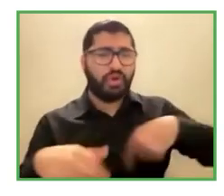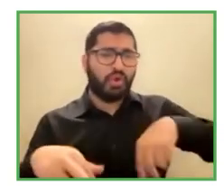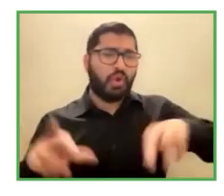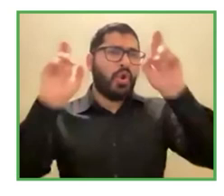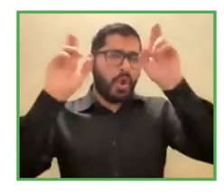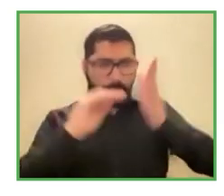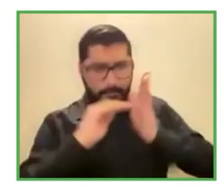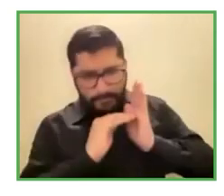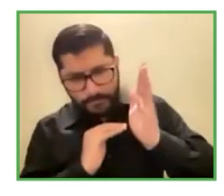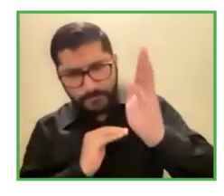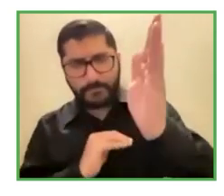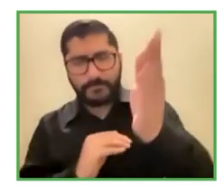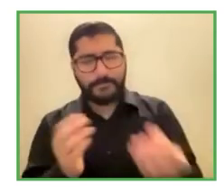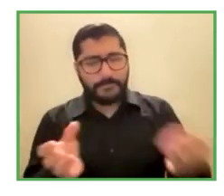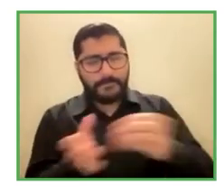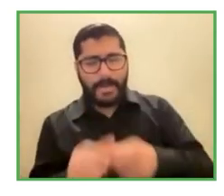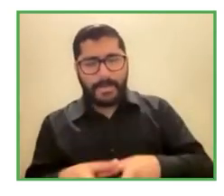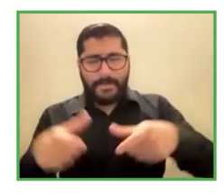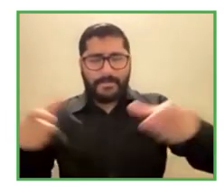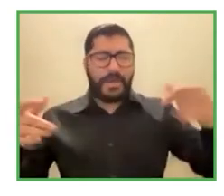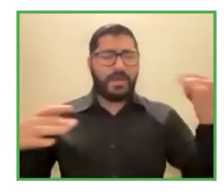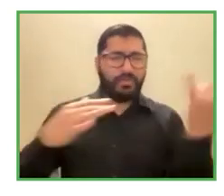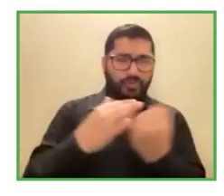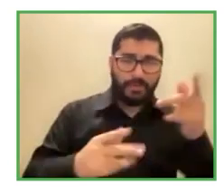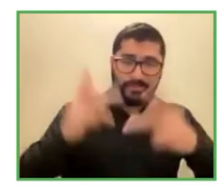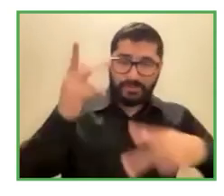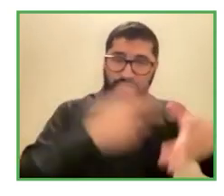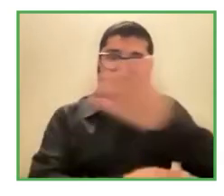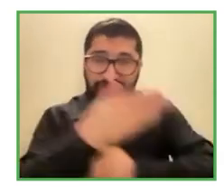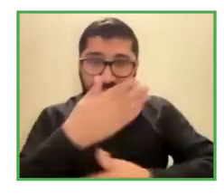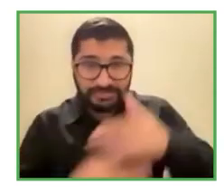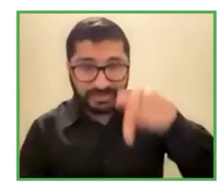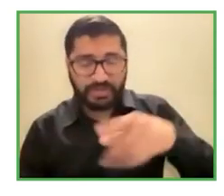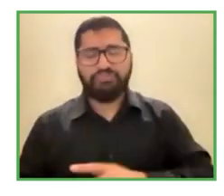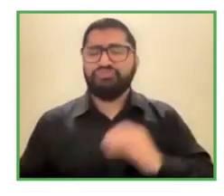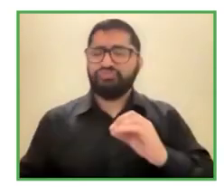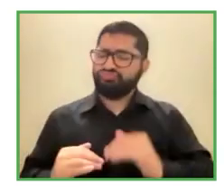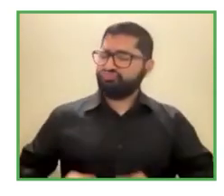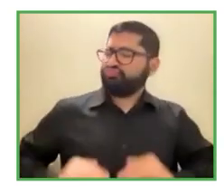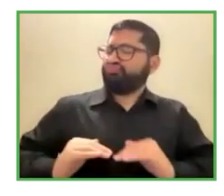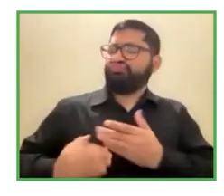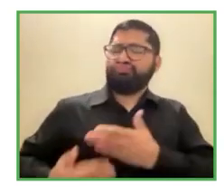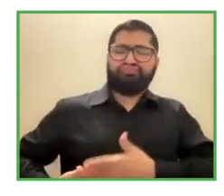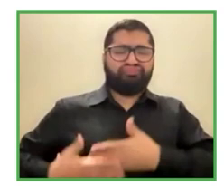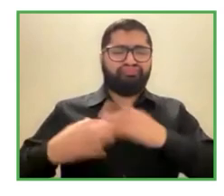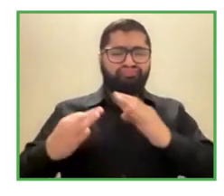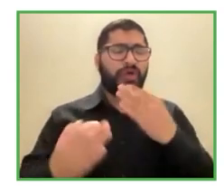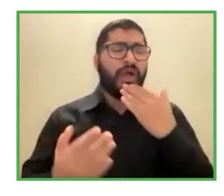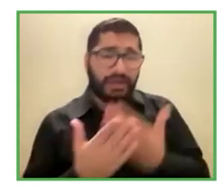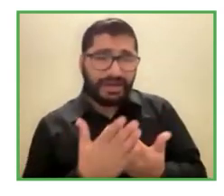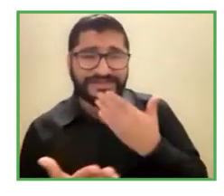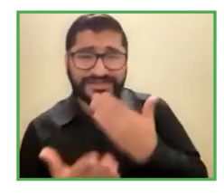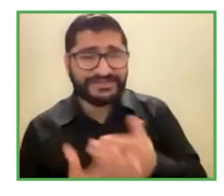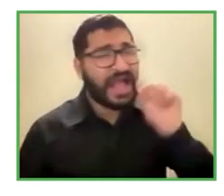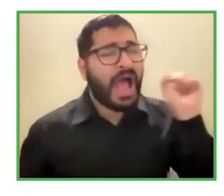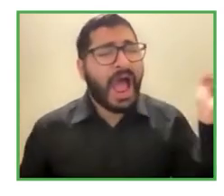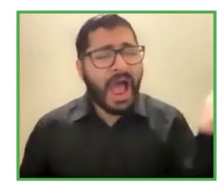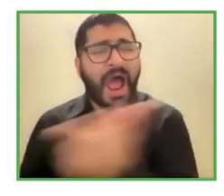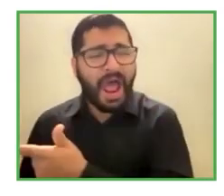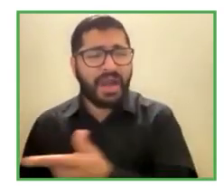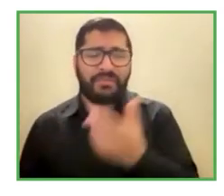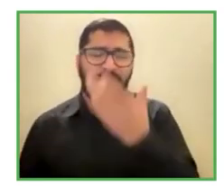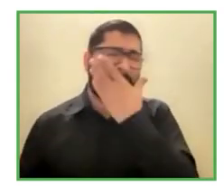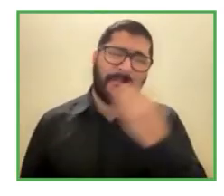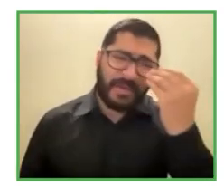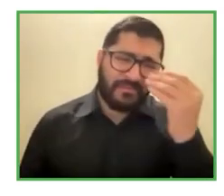gracias Juan Carlos gracias Rodrigo gracias a todos por esta linda jornada esta interesante